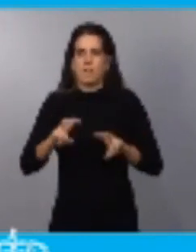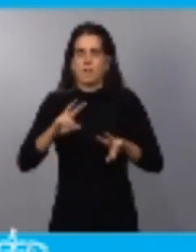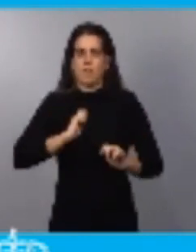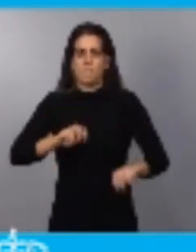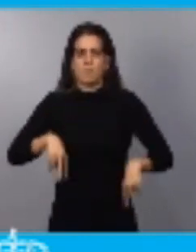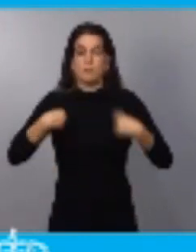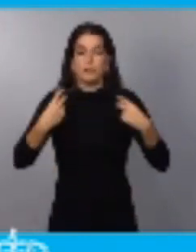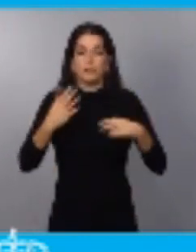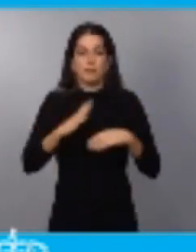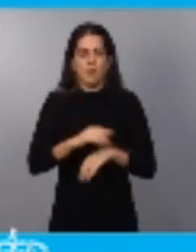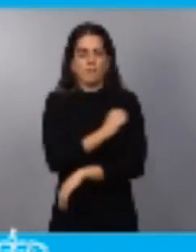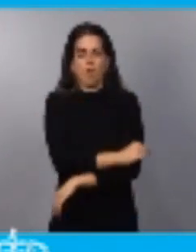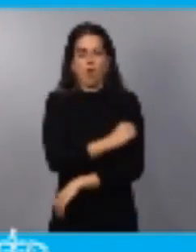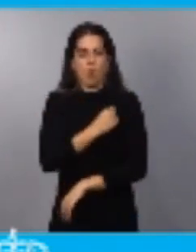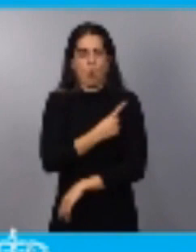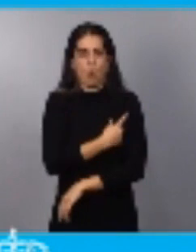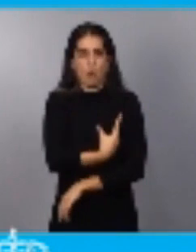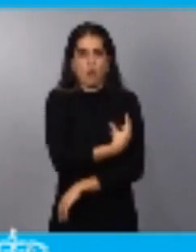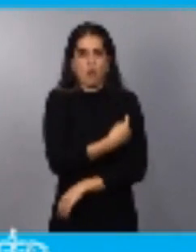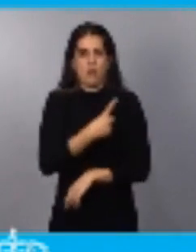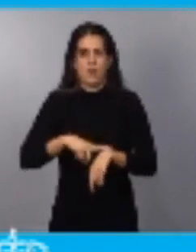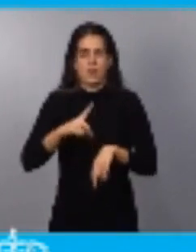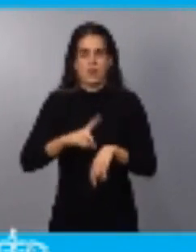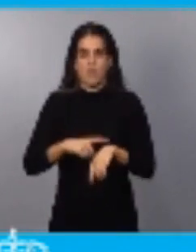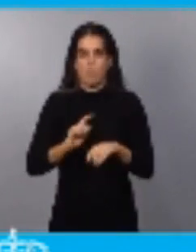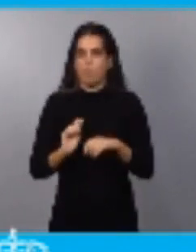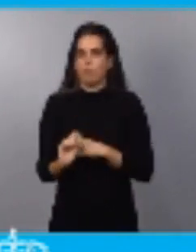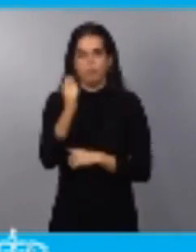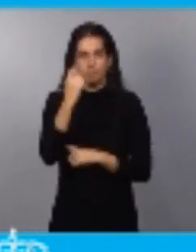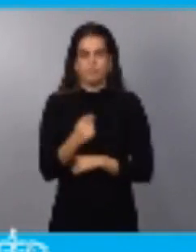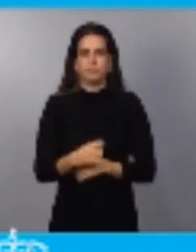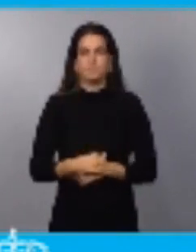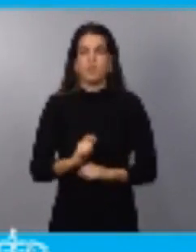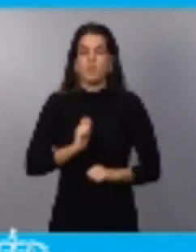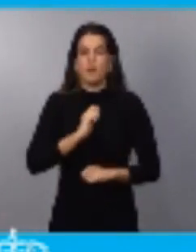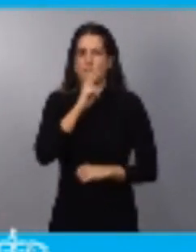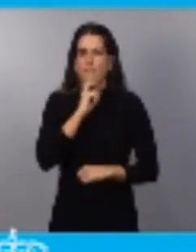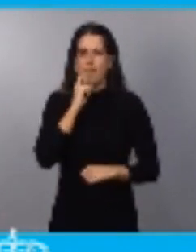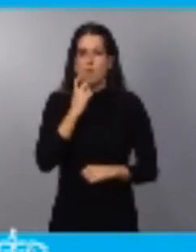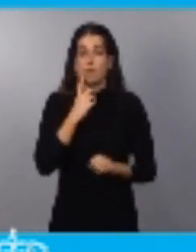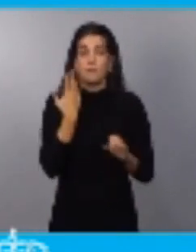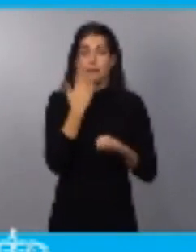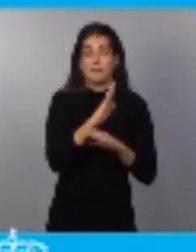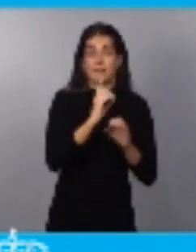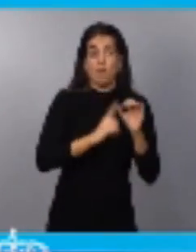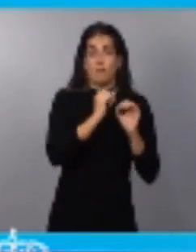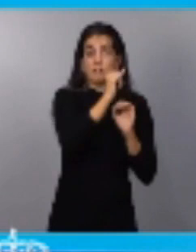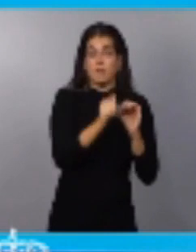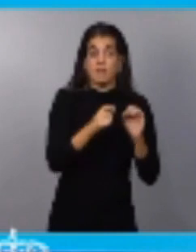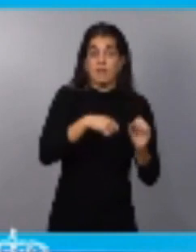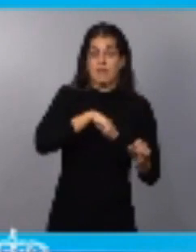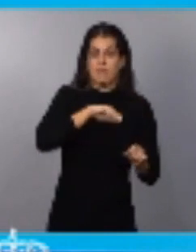vacuna en un tiempo récord. Y quiero también poner en valor algo que ha dicho el representante de AstraZeneca en España, y es la colaboración público